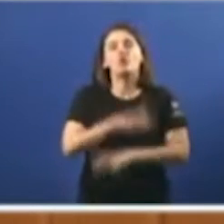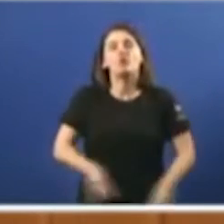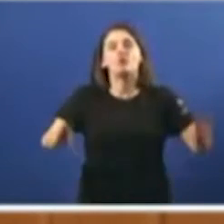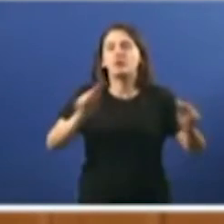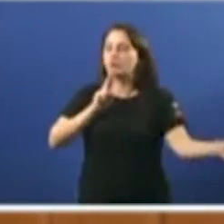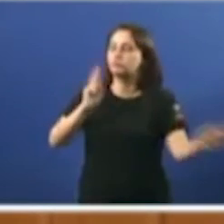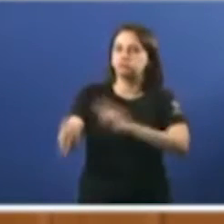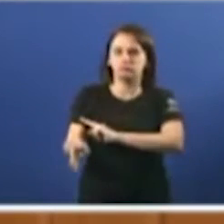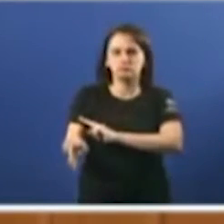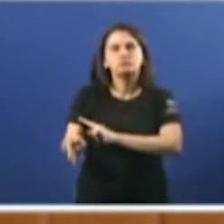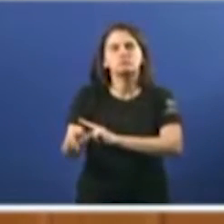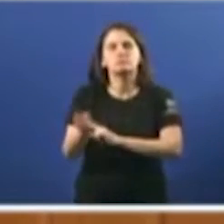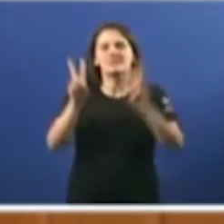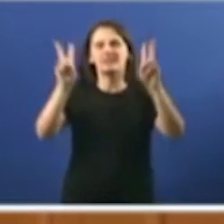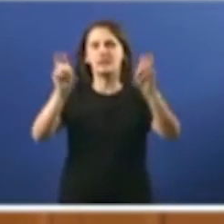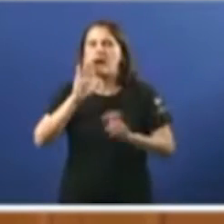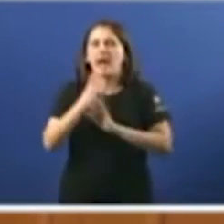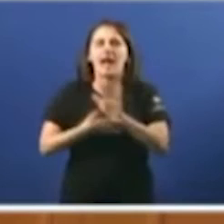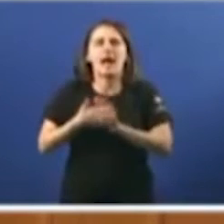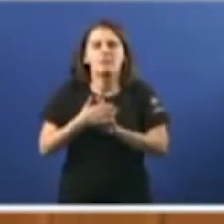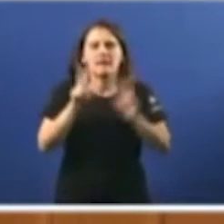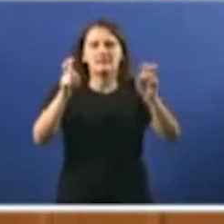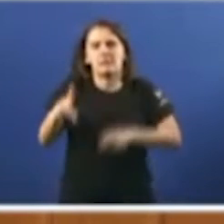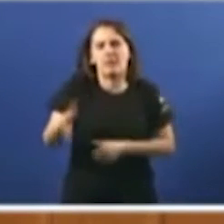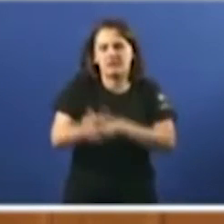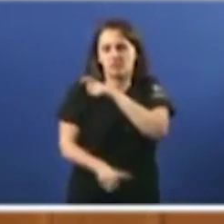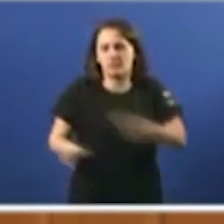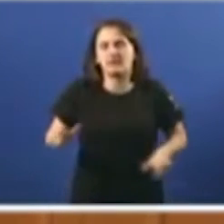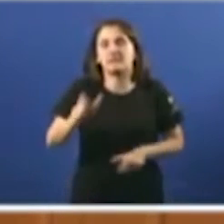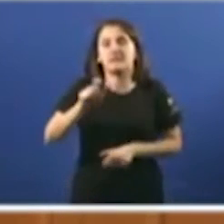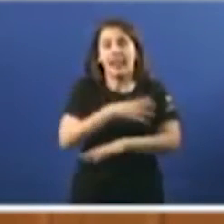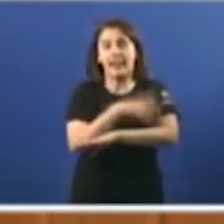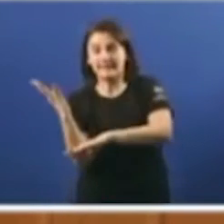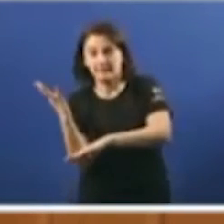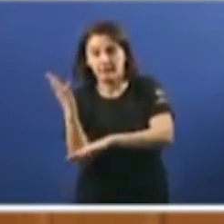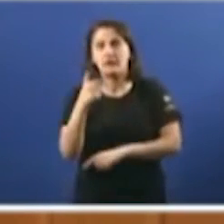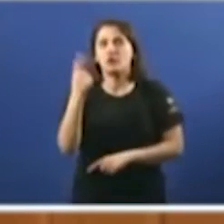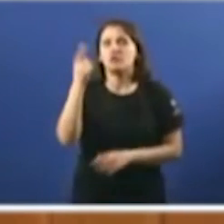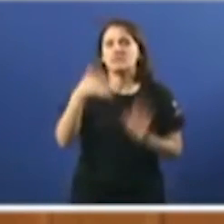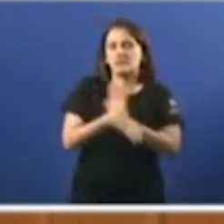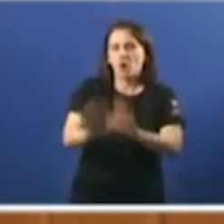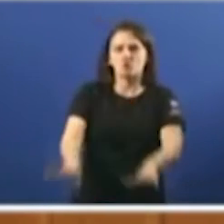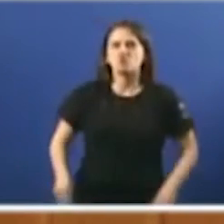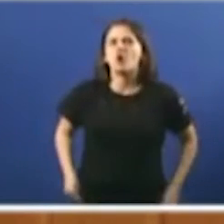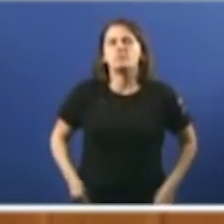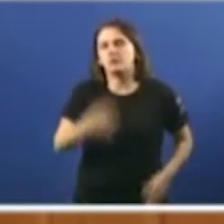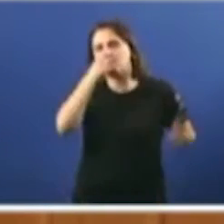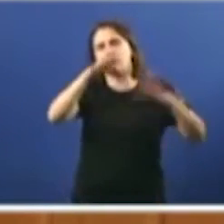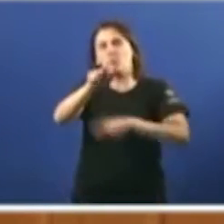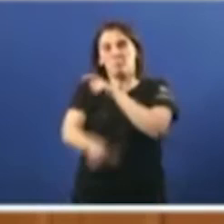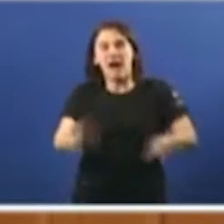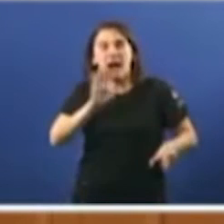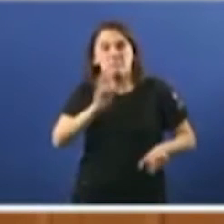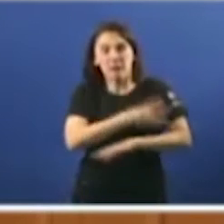contestando a un asunto que vostede mencionou antes respecto aos dereitos das persoas LGTBI. Dende logo non é admisible responsabilizar as propias